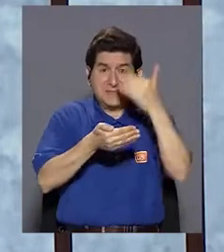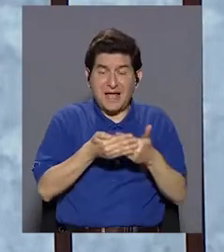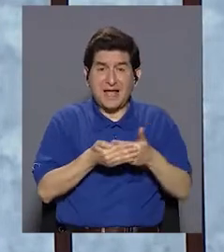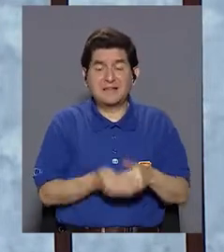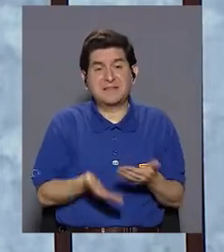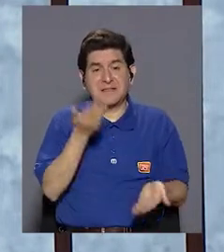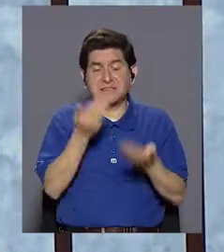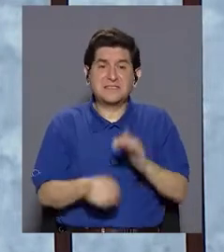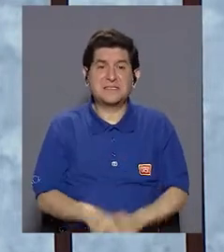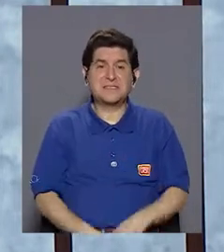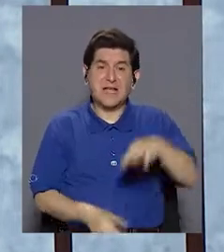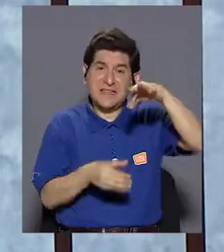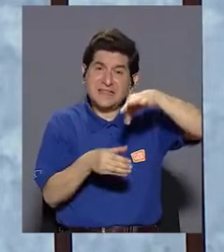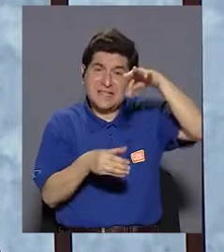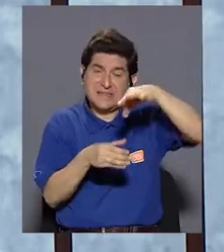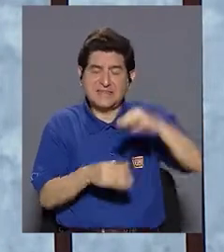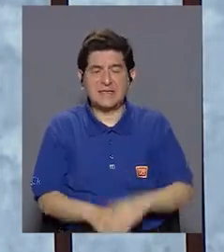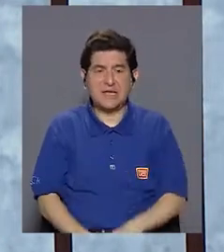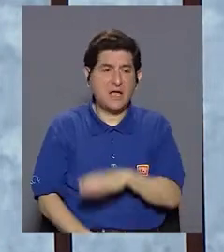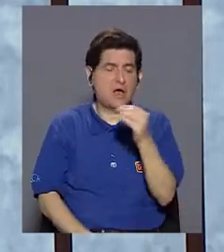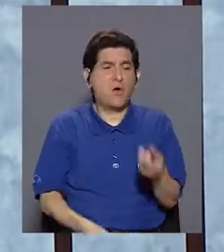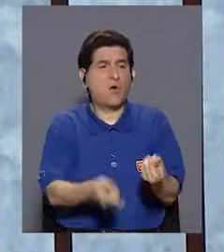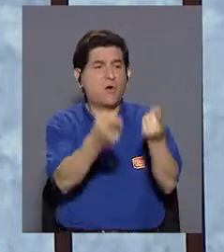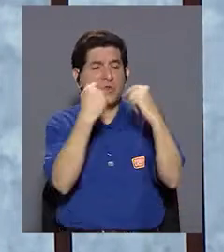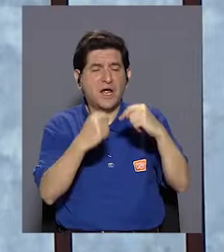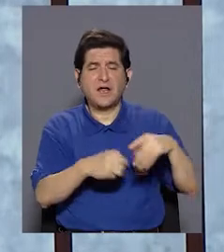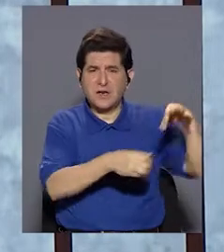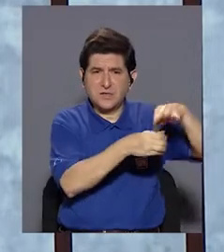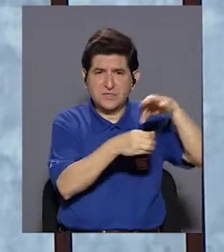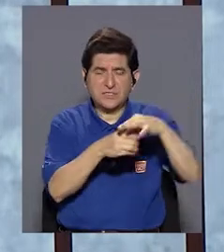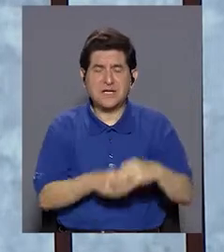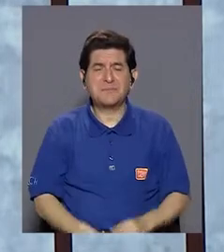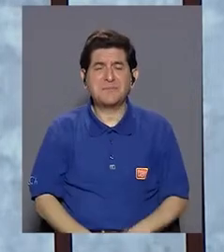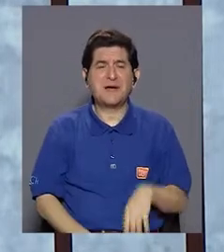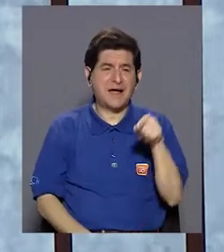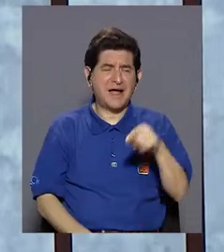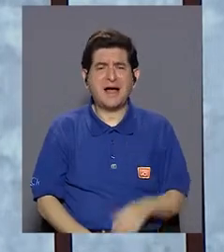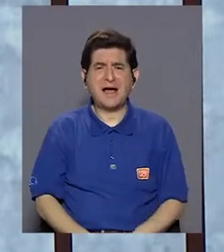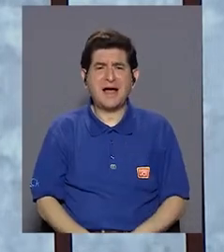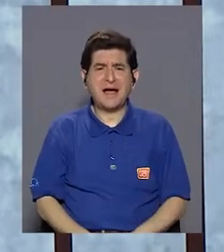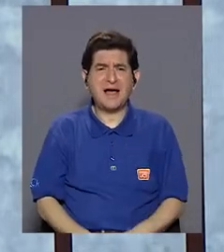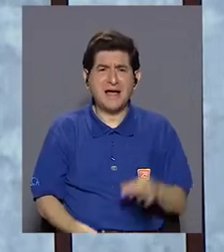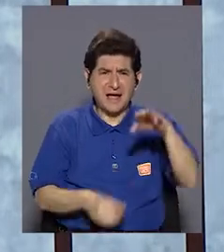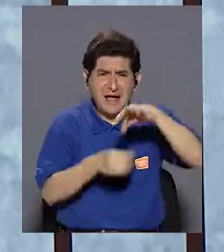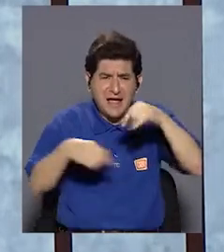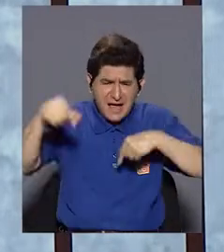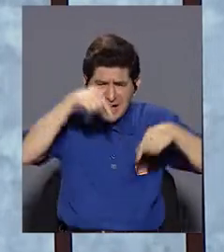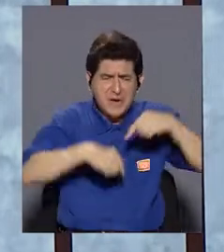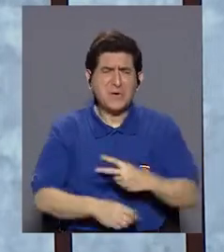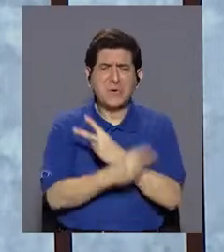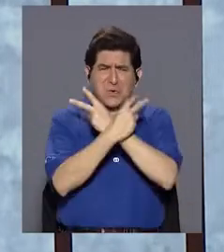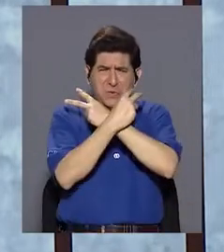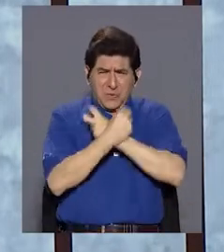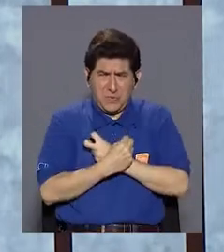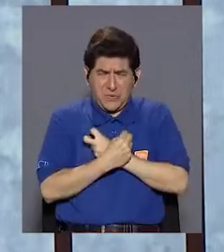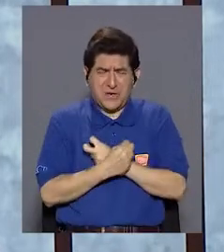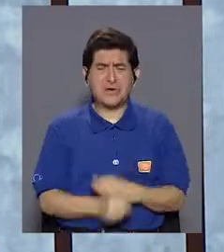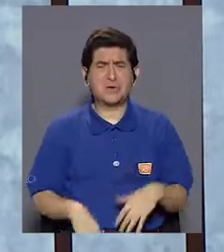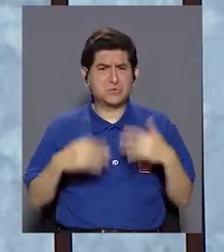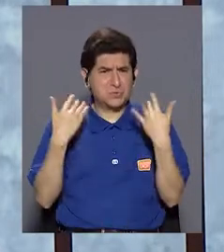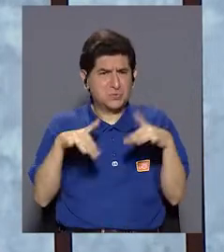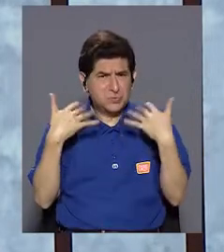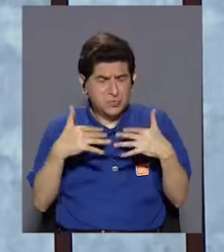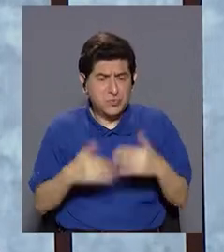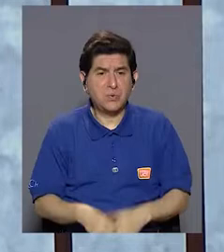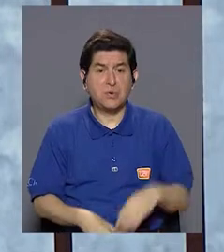de un té. Nos traemos del campo los plaguicidas, que son muchos altamente peligrosos, y los colocamos